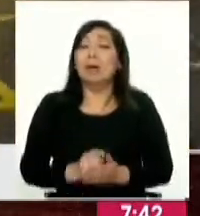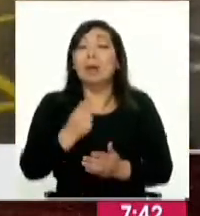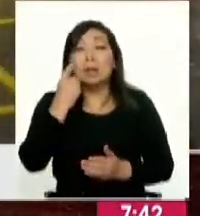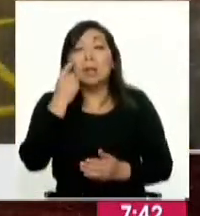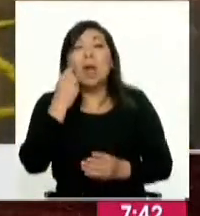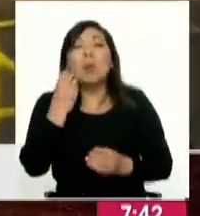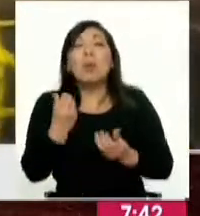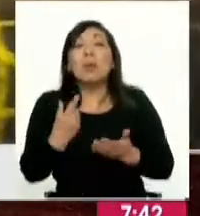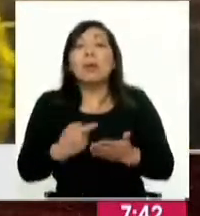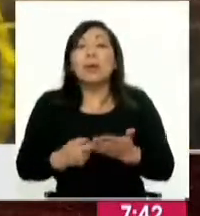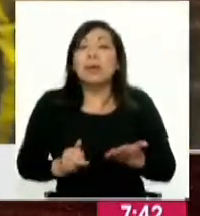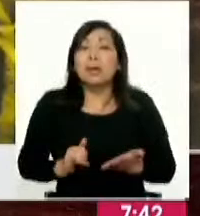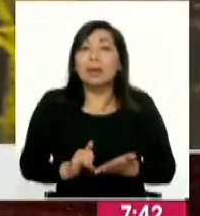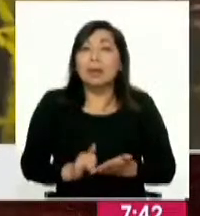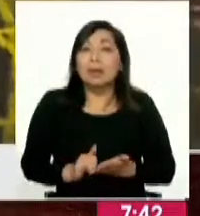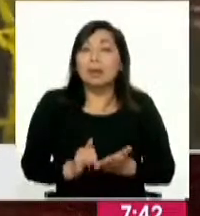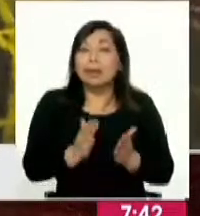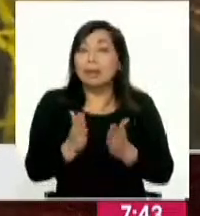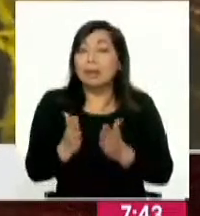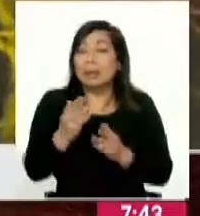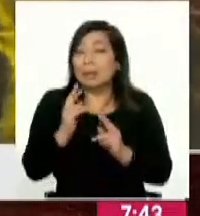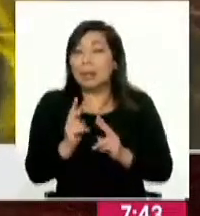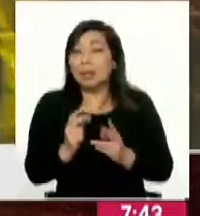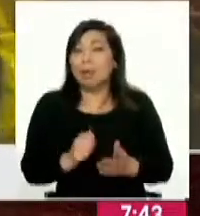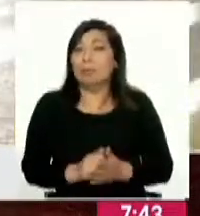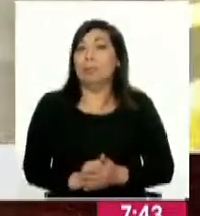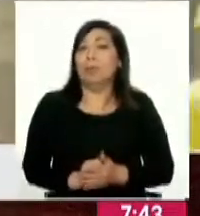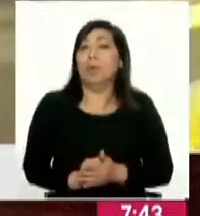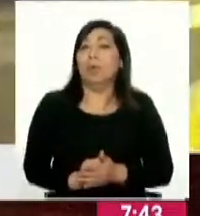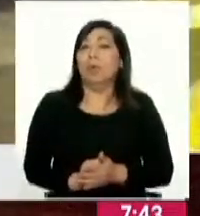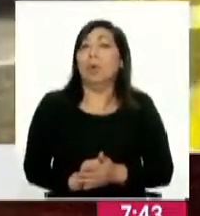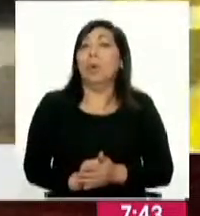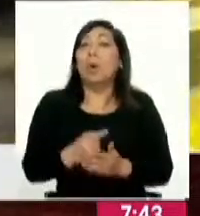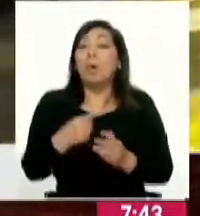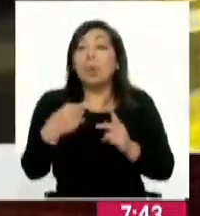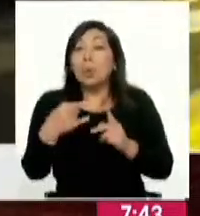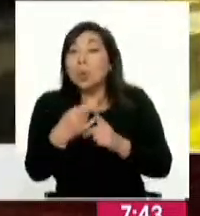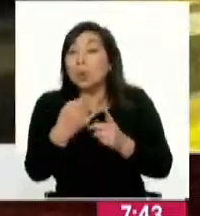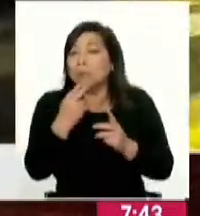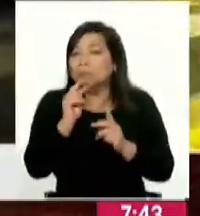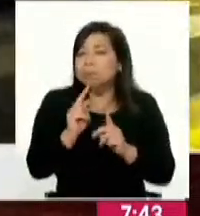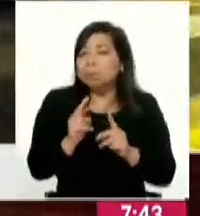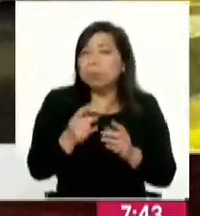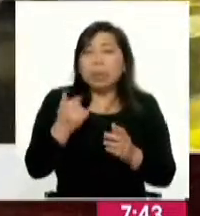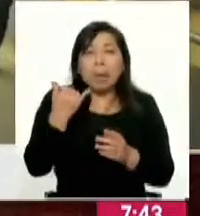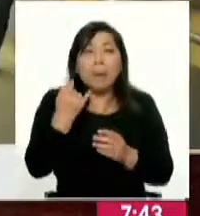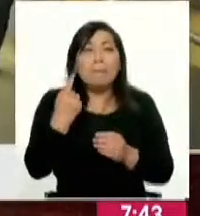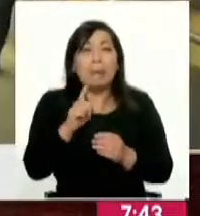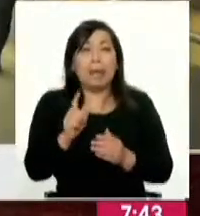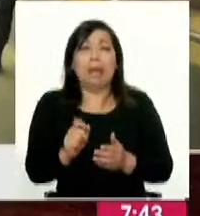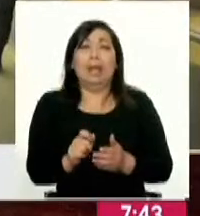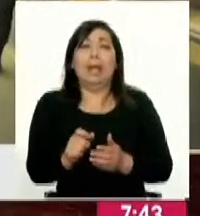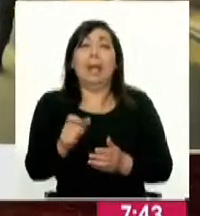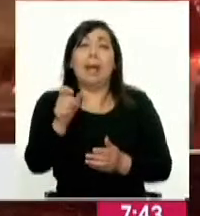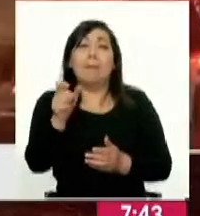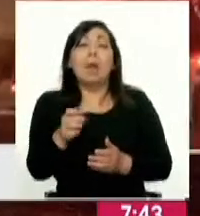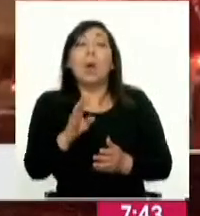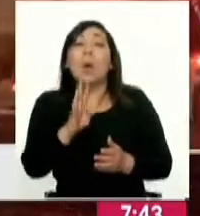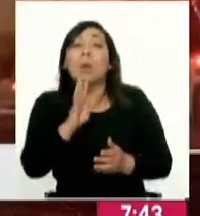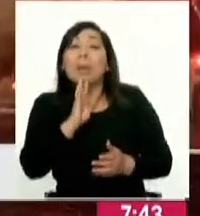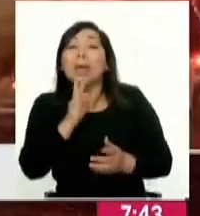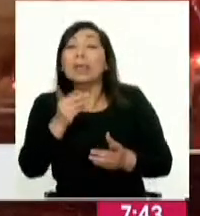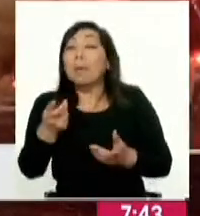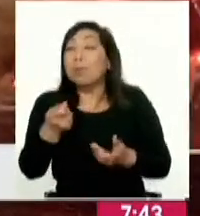a verificar porque debe ser un espacio que tenemos que mirar digamos de manera con un zoom y ahí luego te quiero dar los teléfonos también para los para los comentarios